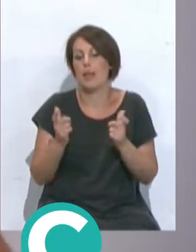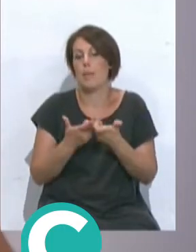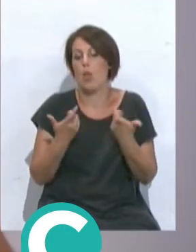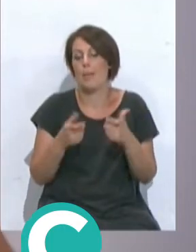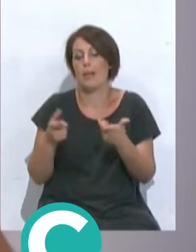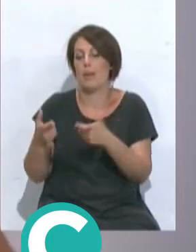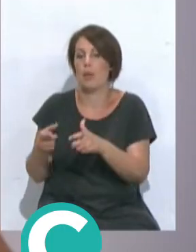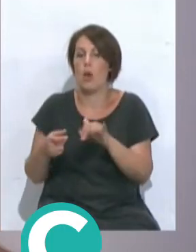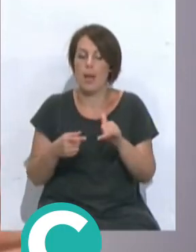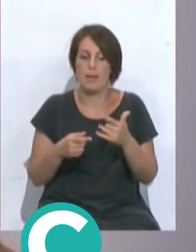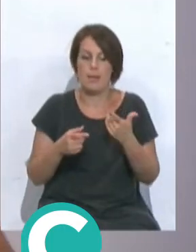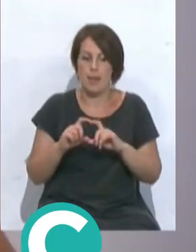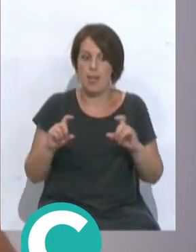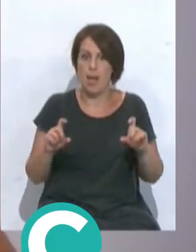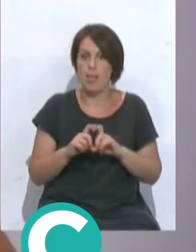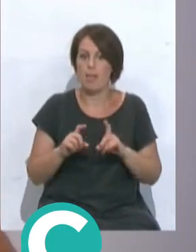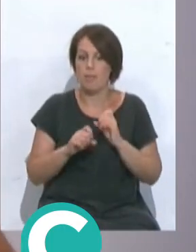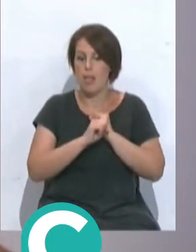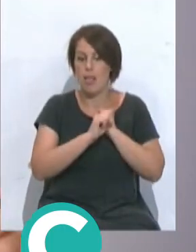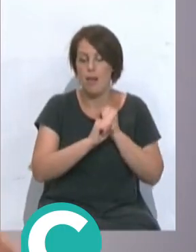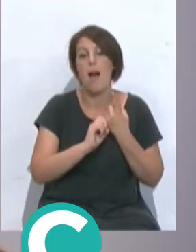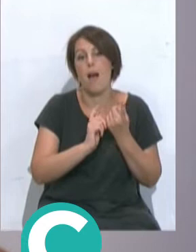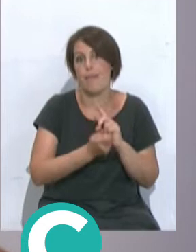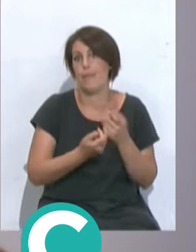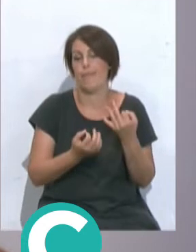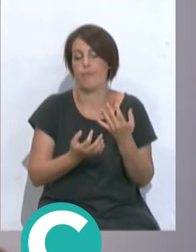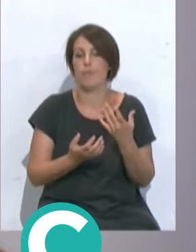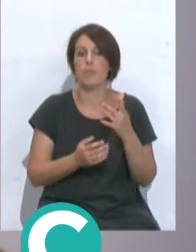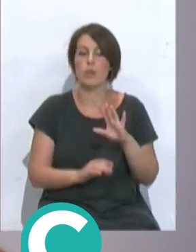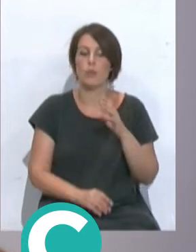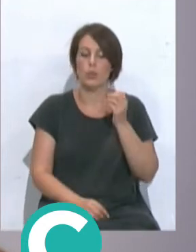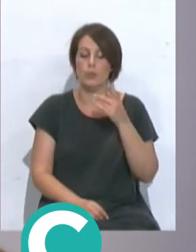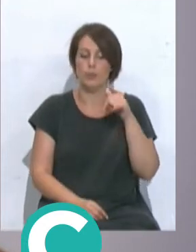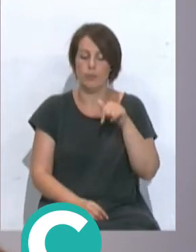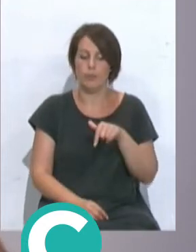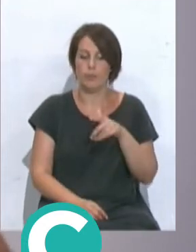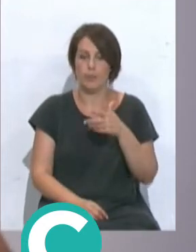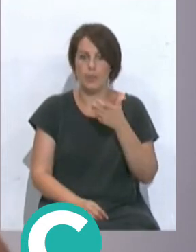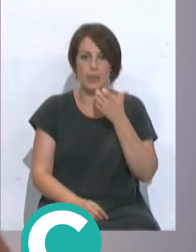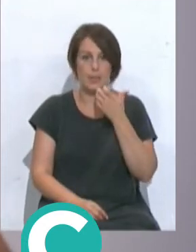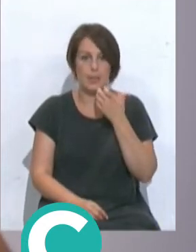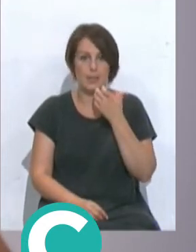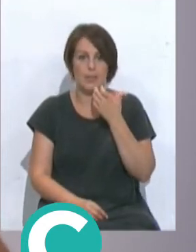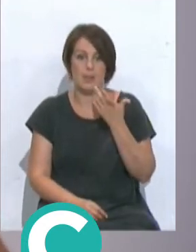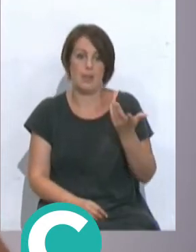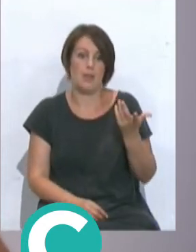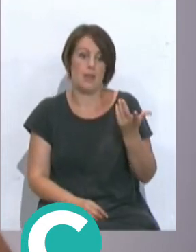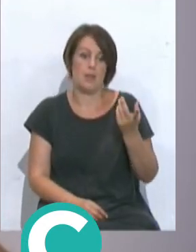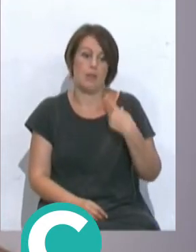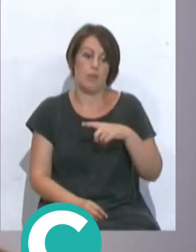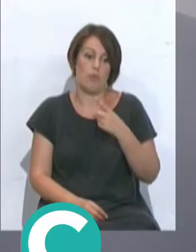departamentos que componen una entidad, están sujetos a cambios, pero yo creo que aquí si a la Plaza Toro, donde decimos Plaza Toro, y hace